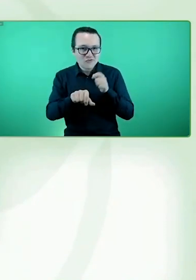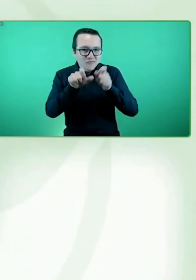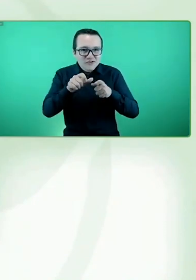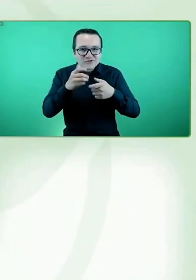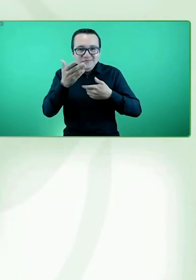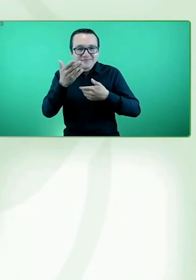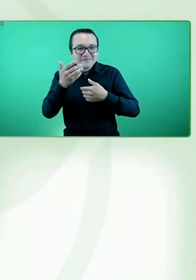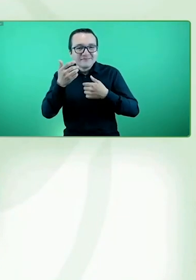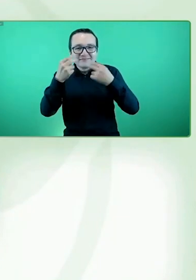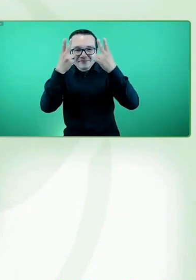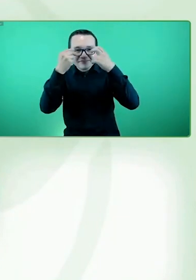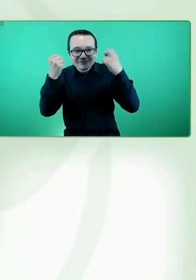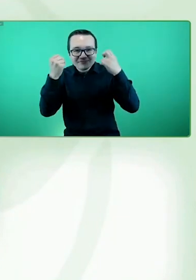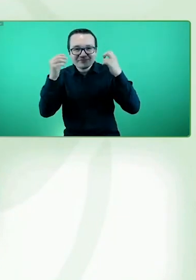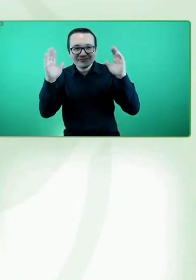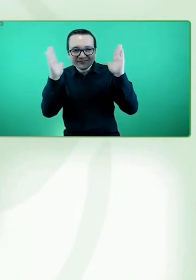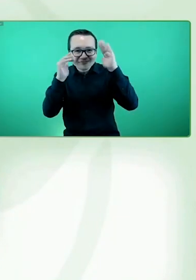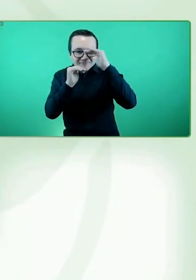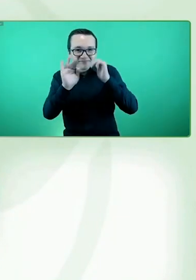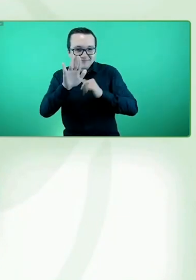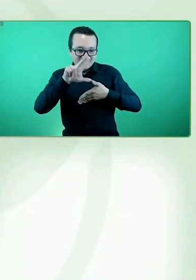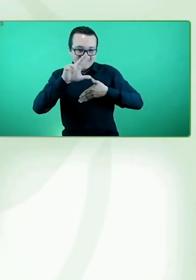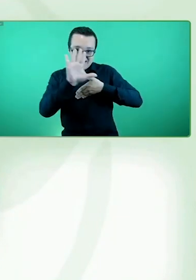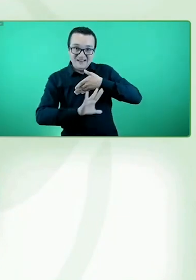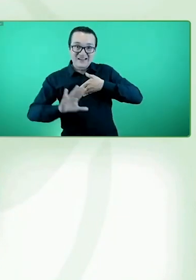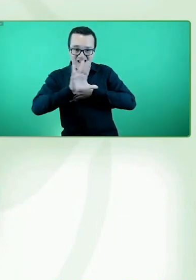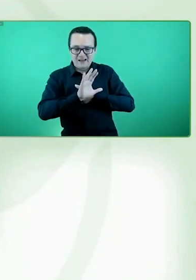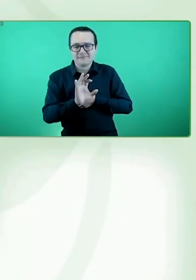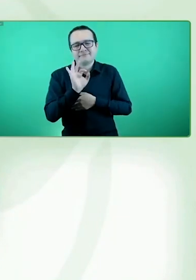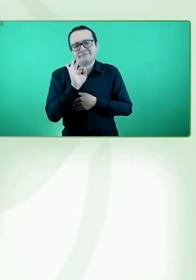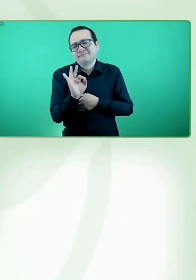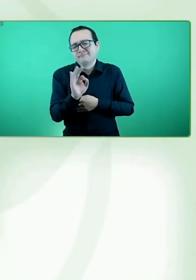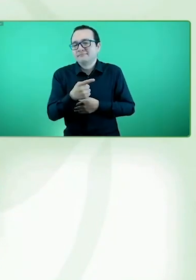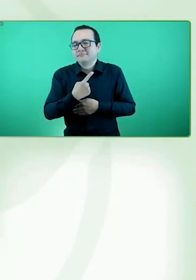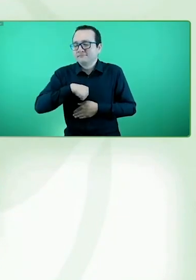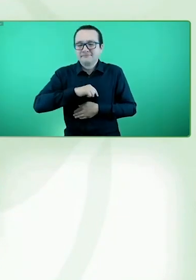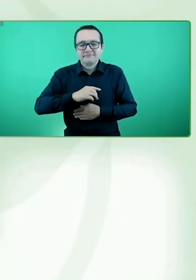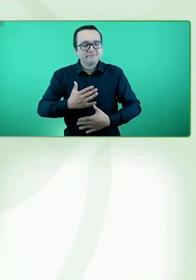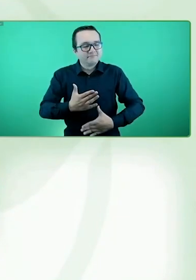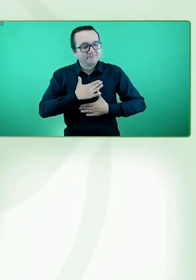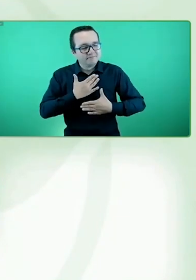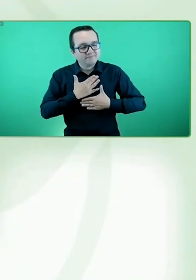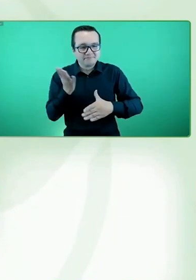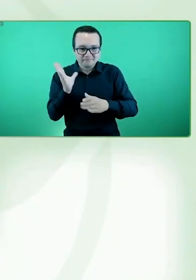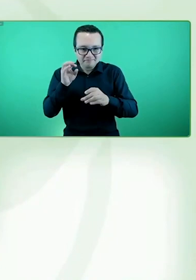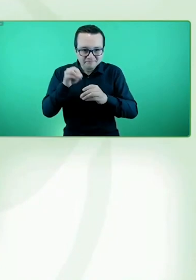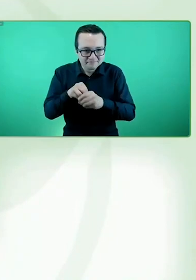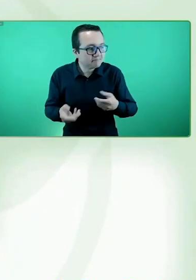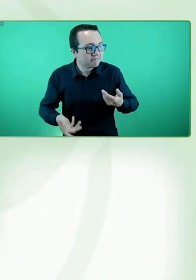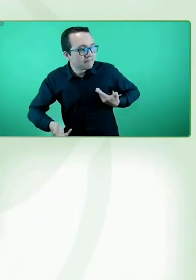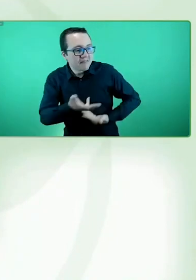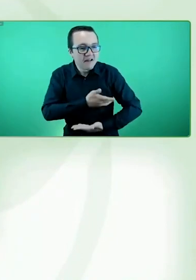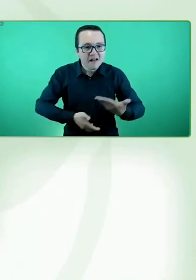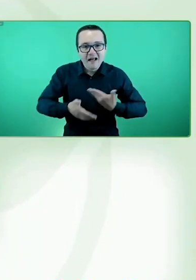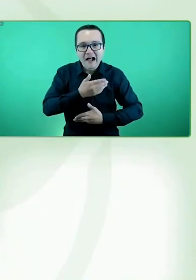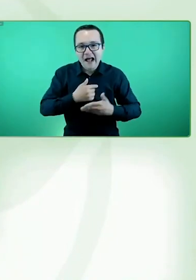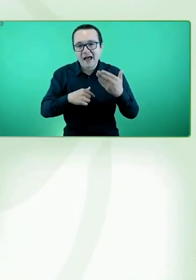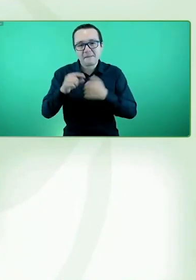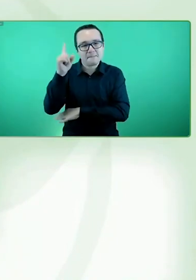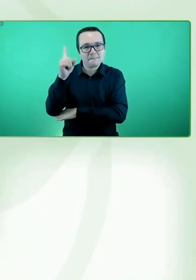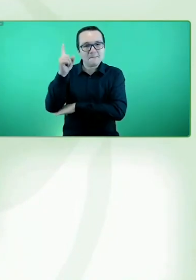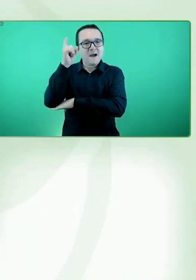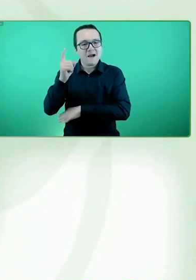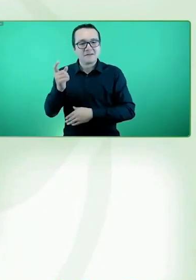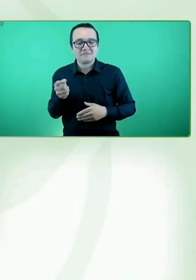auténtico placer el poder acompañar en esta sesión de apertura para la región y para la comunidad